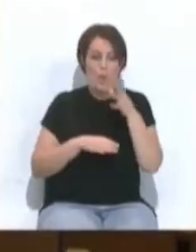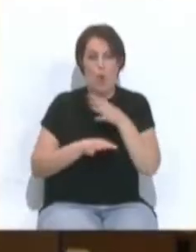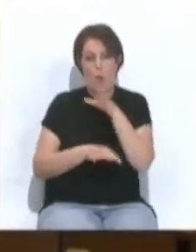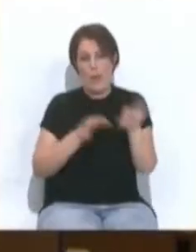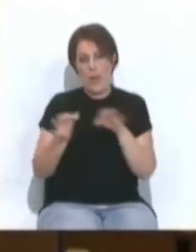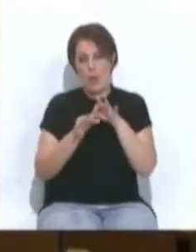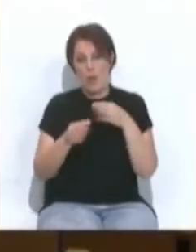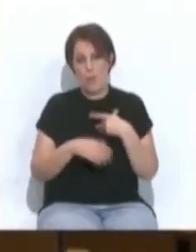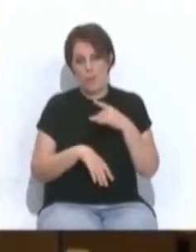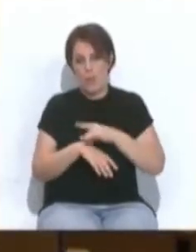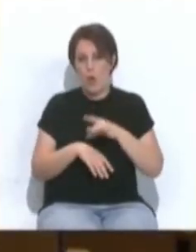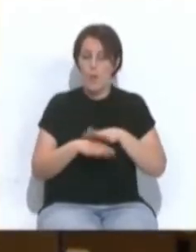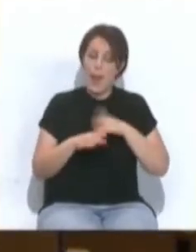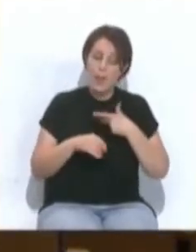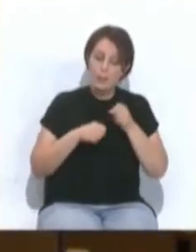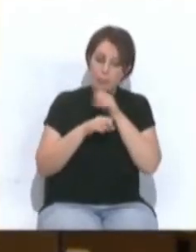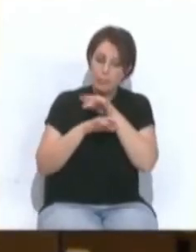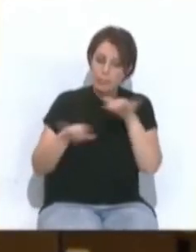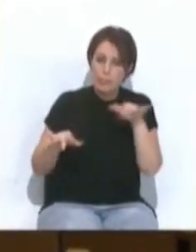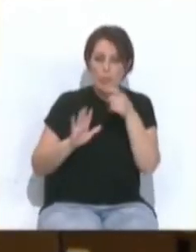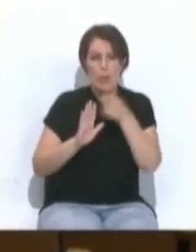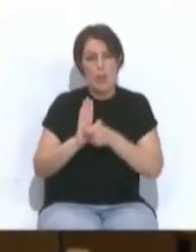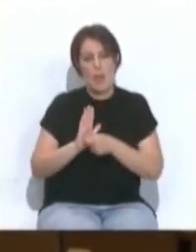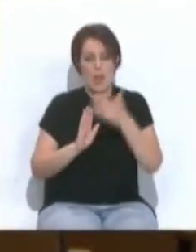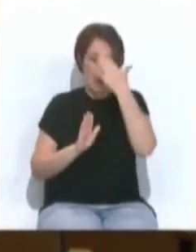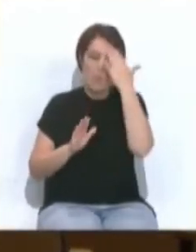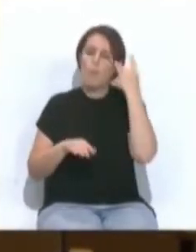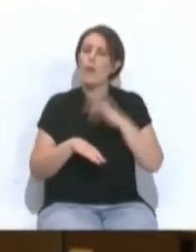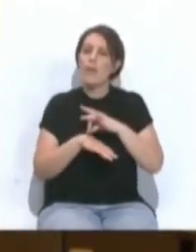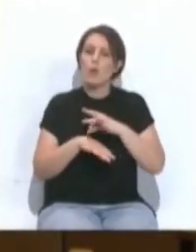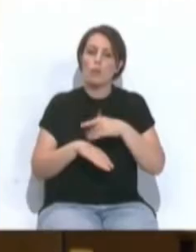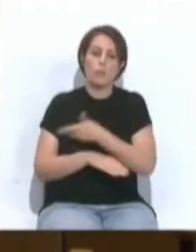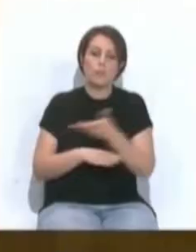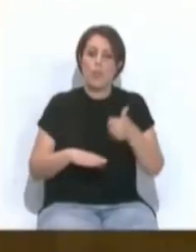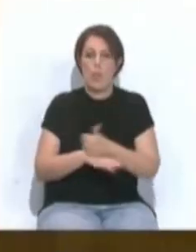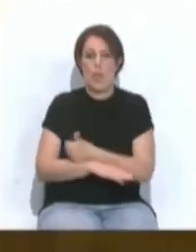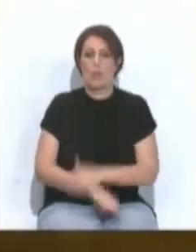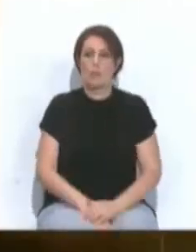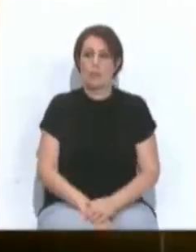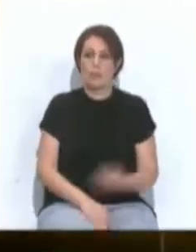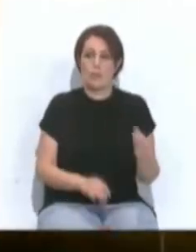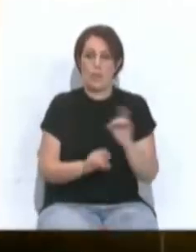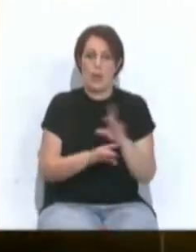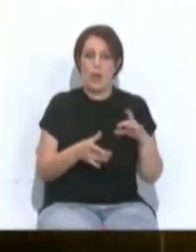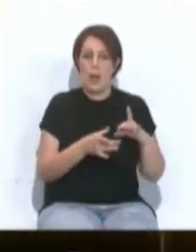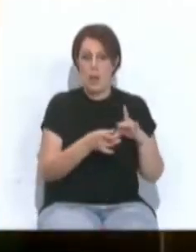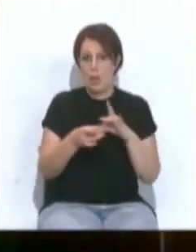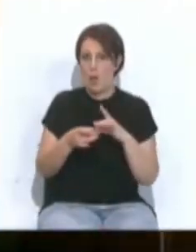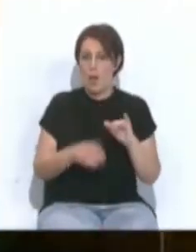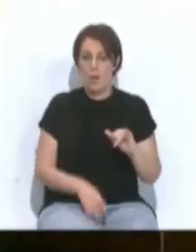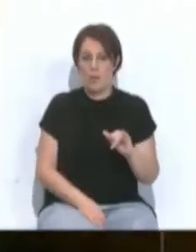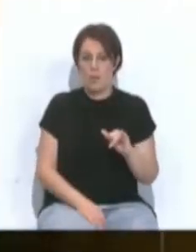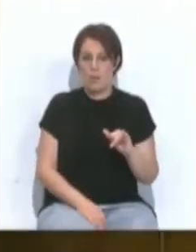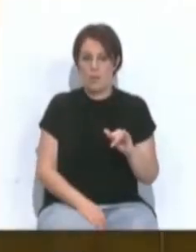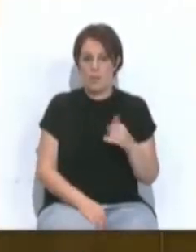colegial para difundir y divulgar principios médicos a toda la población. Es evidente la relación que